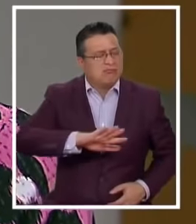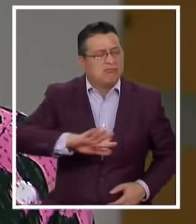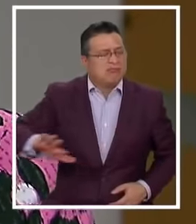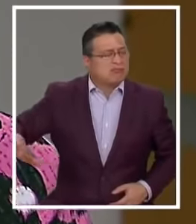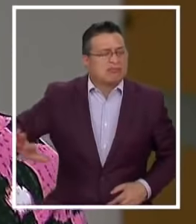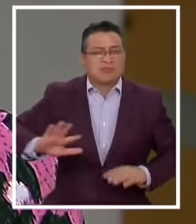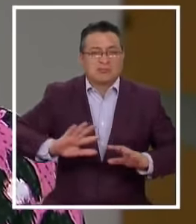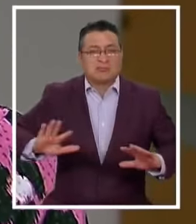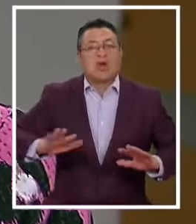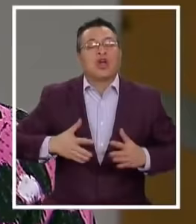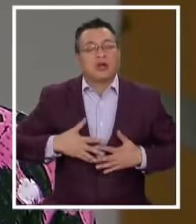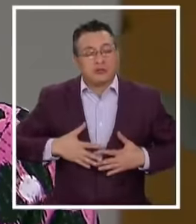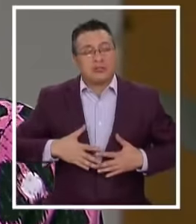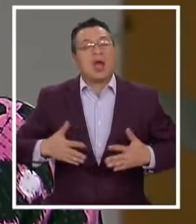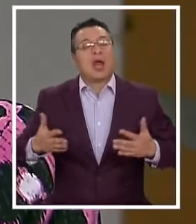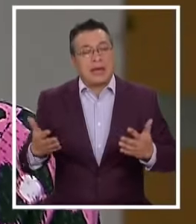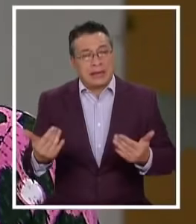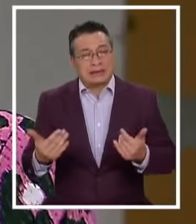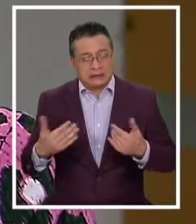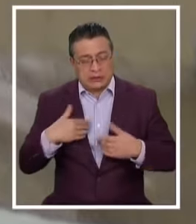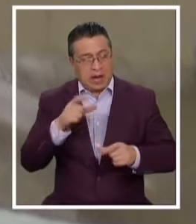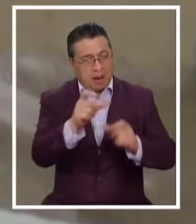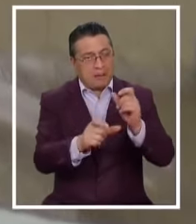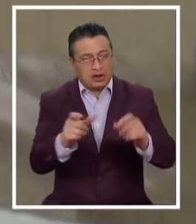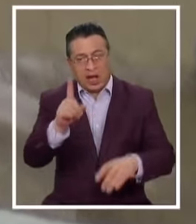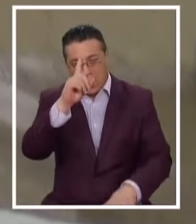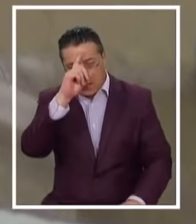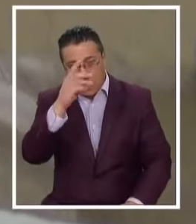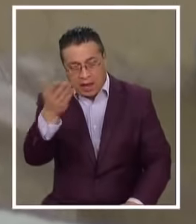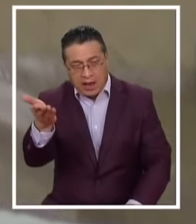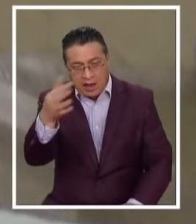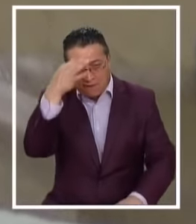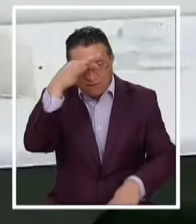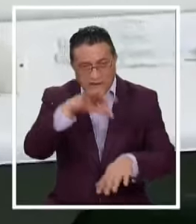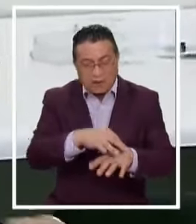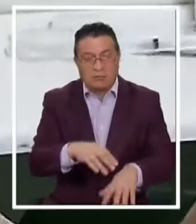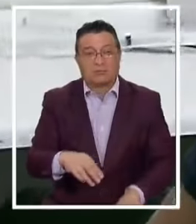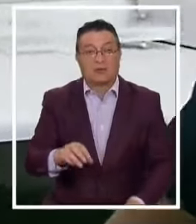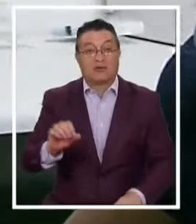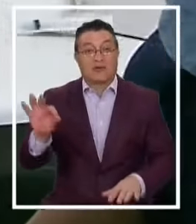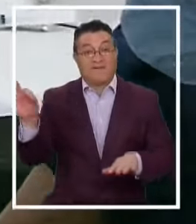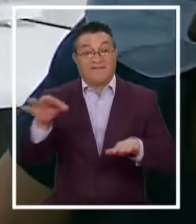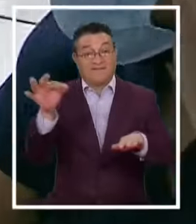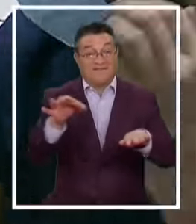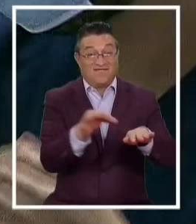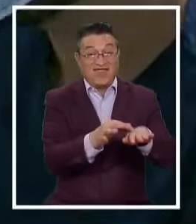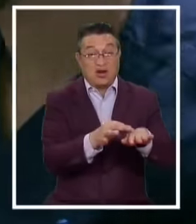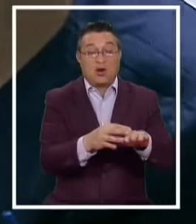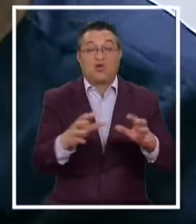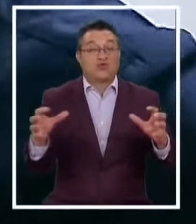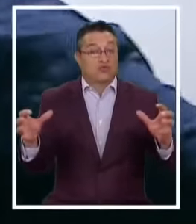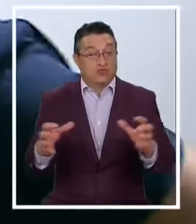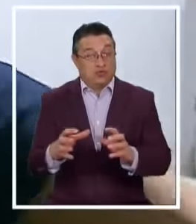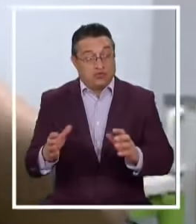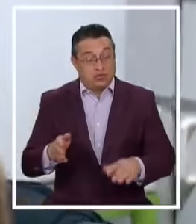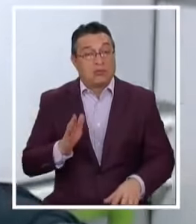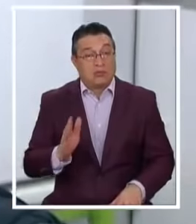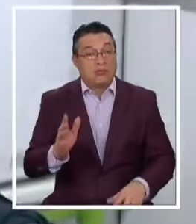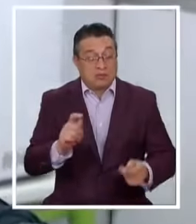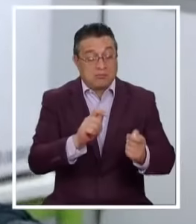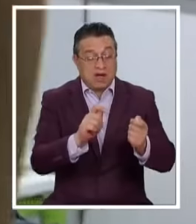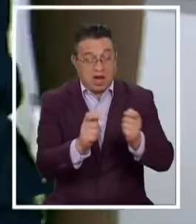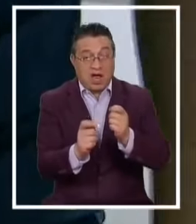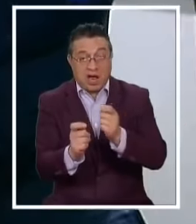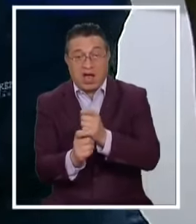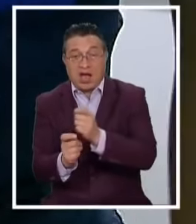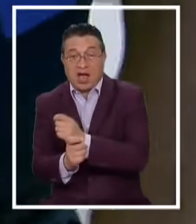lo necesitan Nuestros pacientes Un virus Que cada día Está más agresivo Un virus Que va mutando